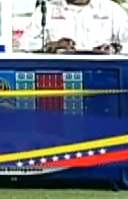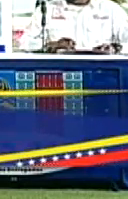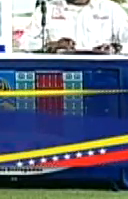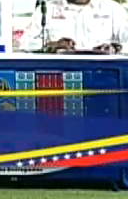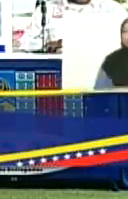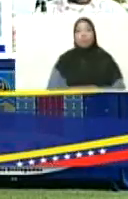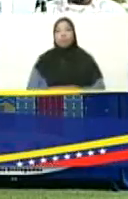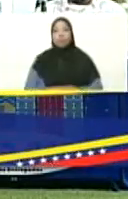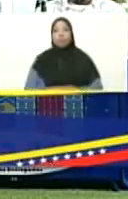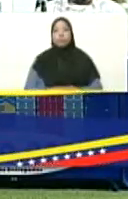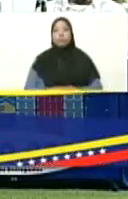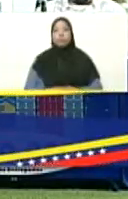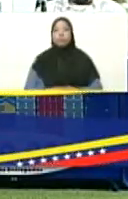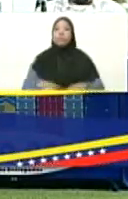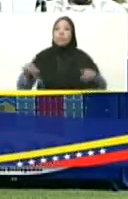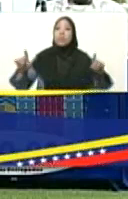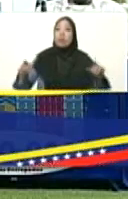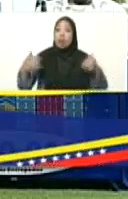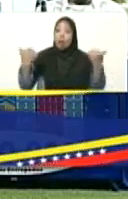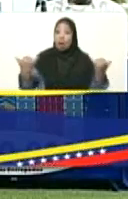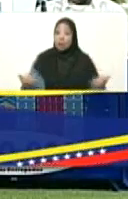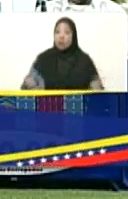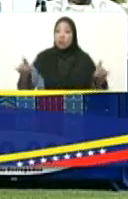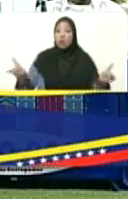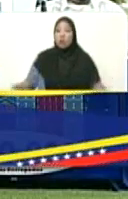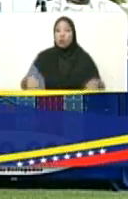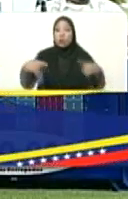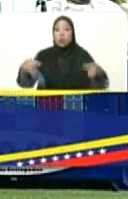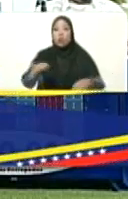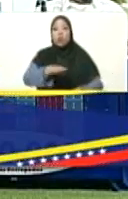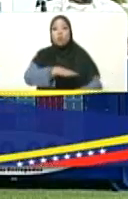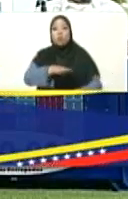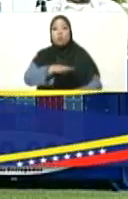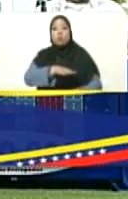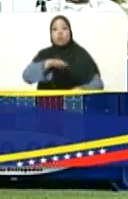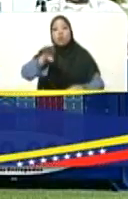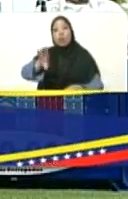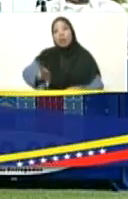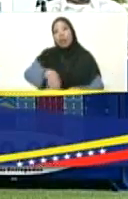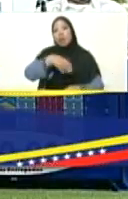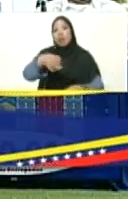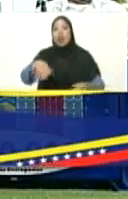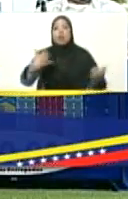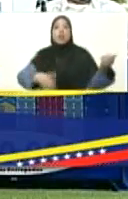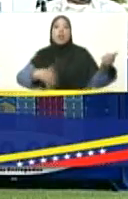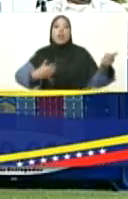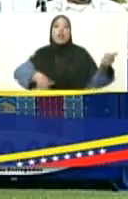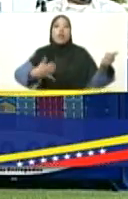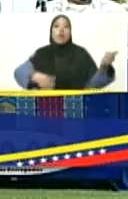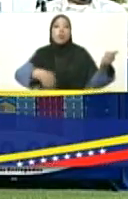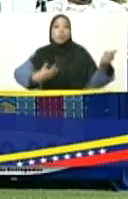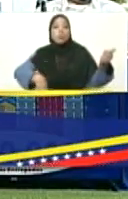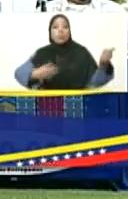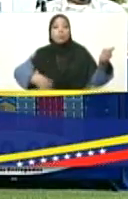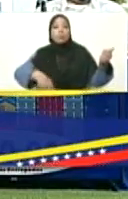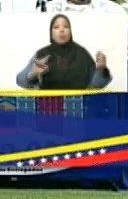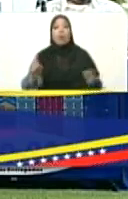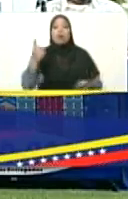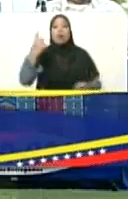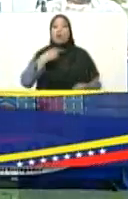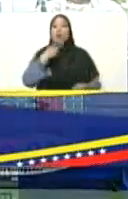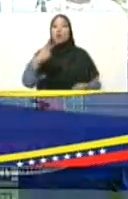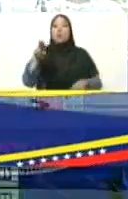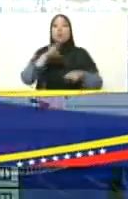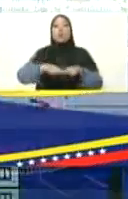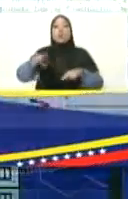con la canción Soy el propio CantaClaro. La voz de Oliver